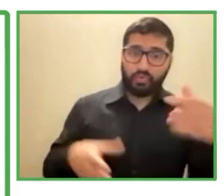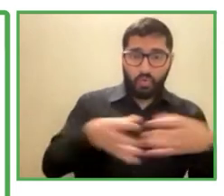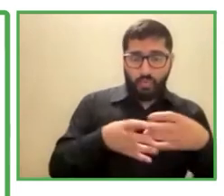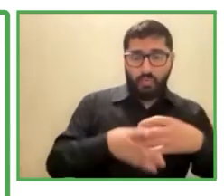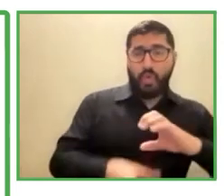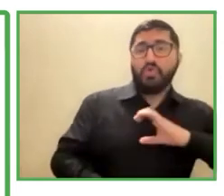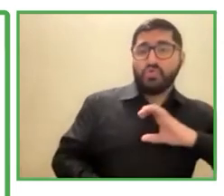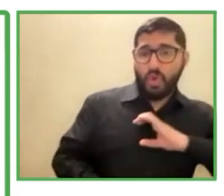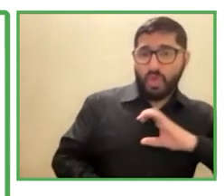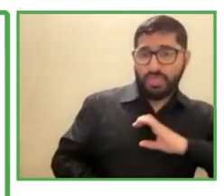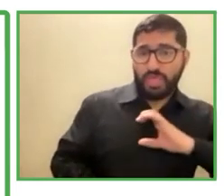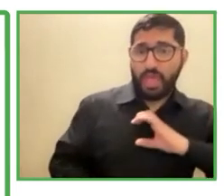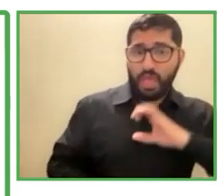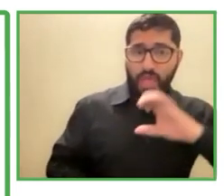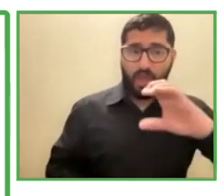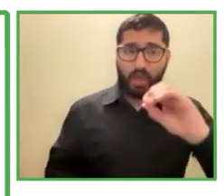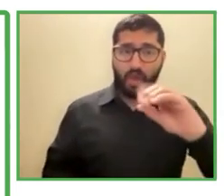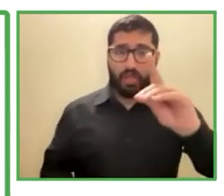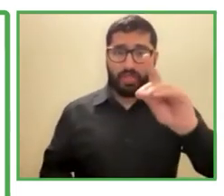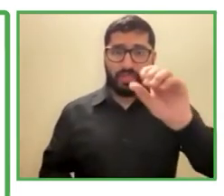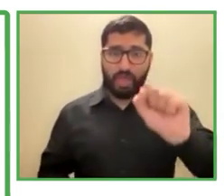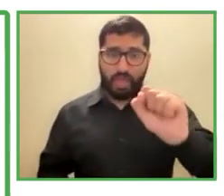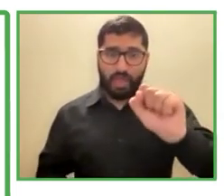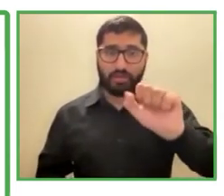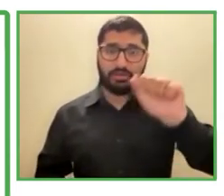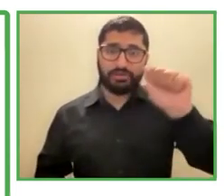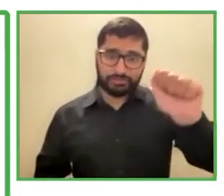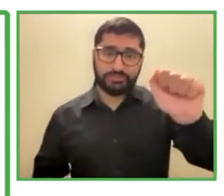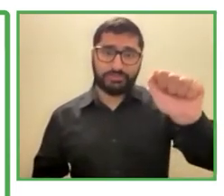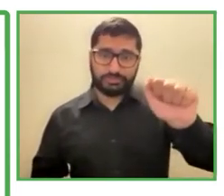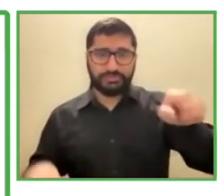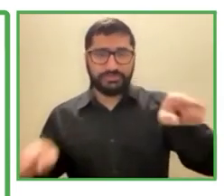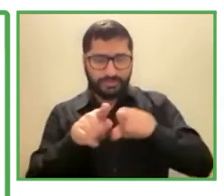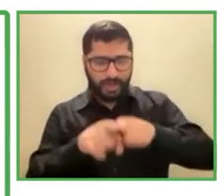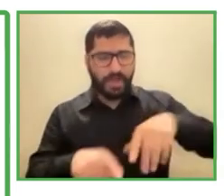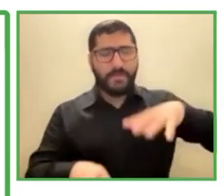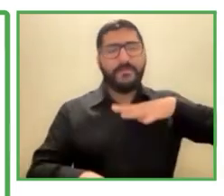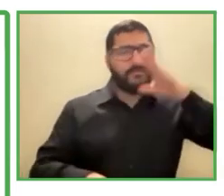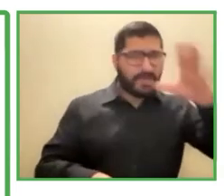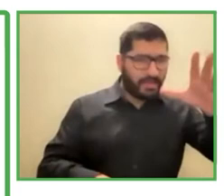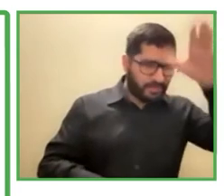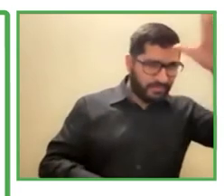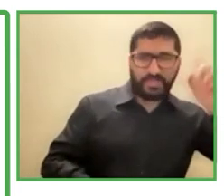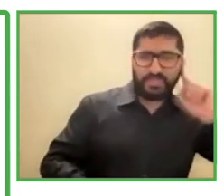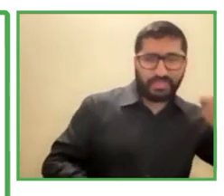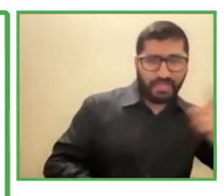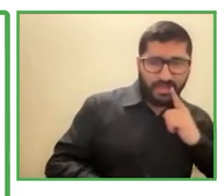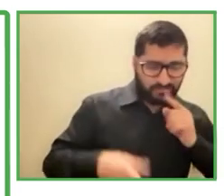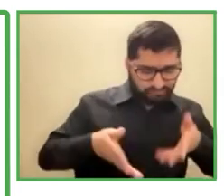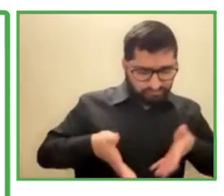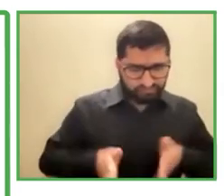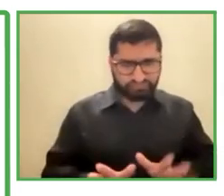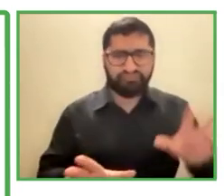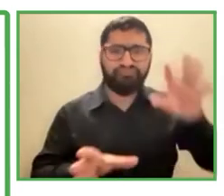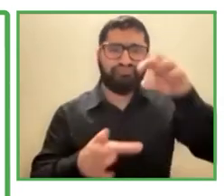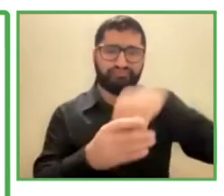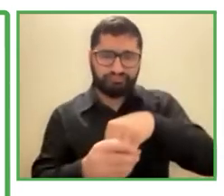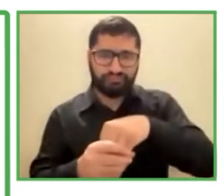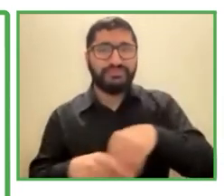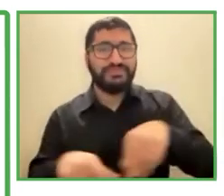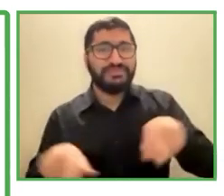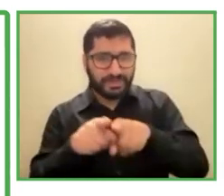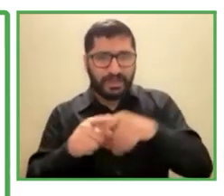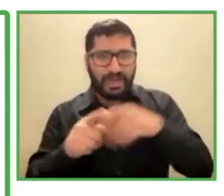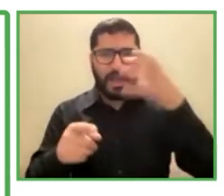oyentes cuyos padres son sordos y tienen las competencias para el lenguaje de señas así que el proyecto